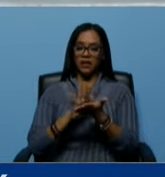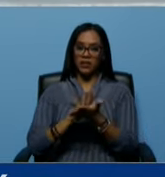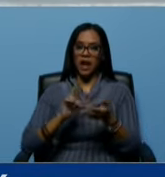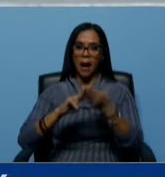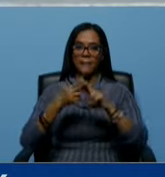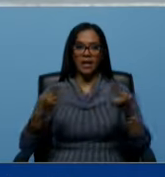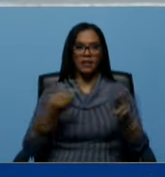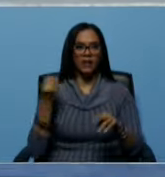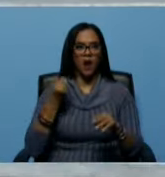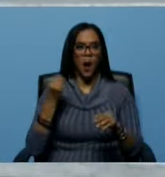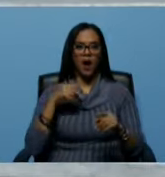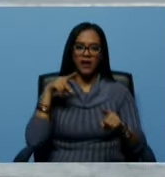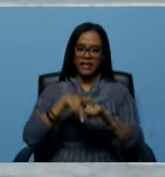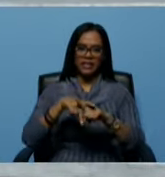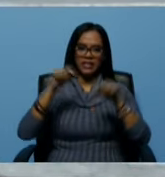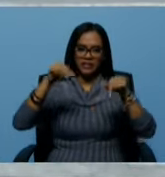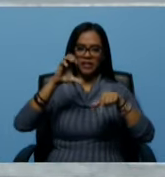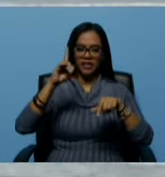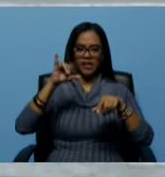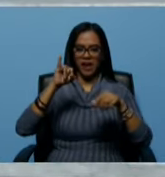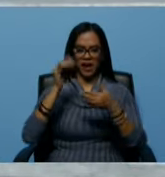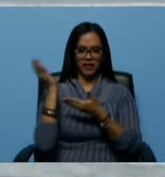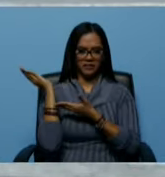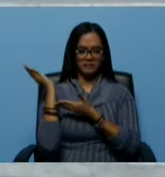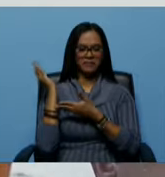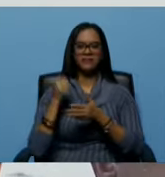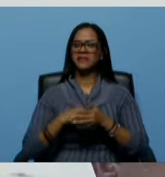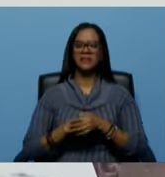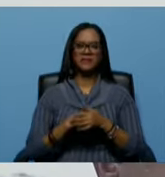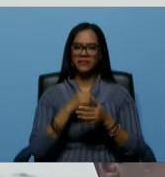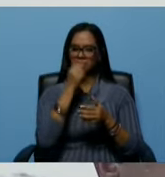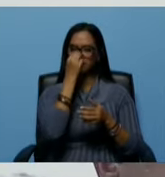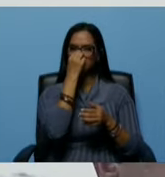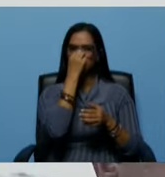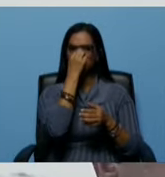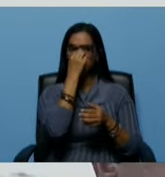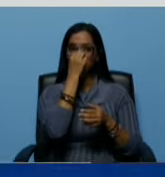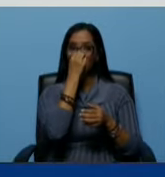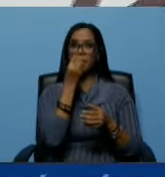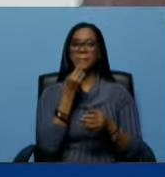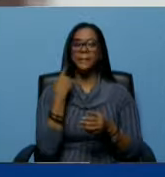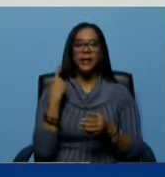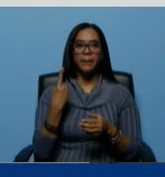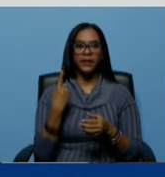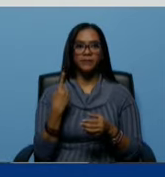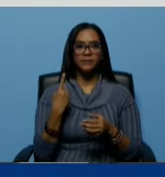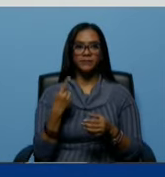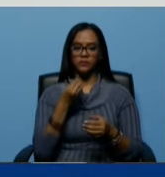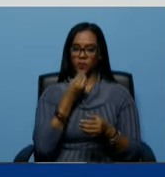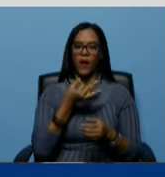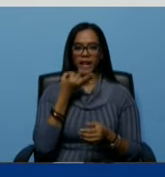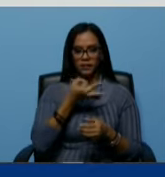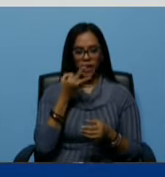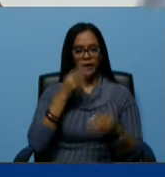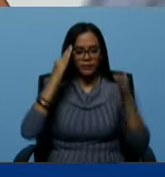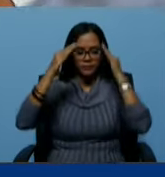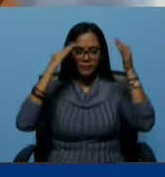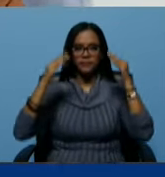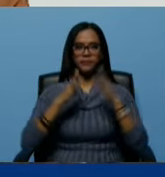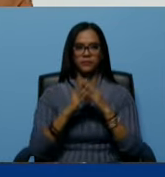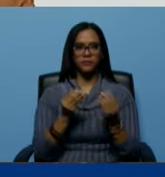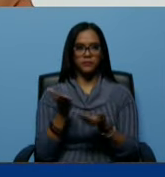fue el ataque a este CDI Ludovico Silva si bueno primero que nada buenas tardes presidente saludo a todos los compañeros que están presentes aquí